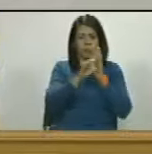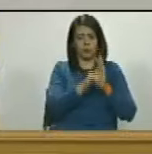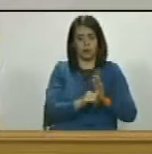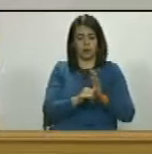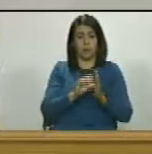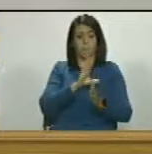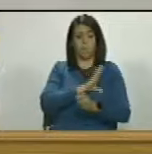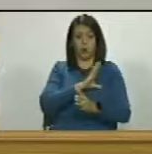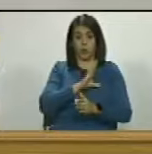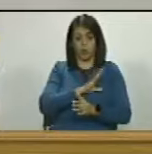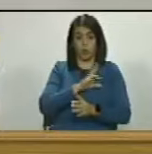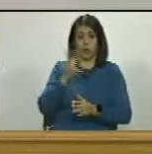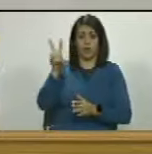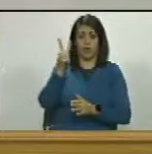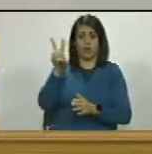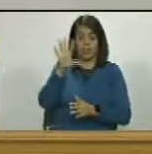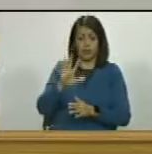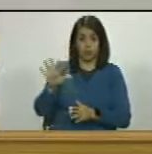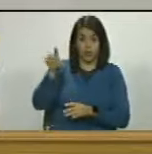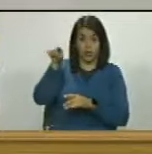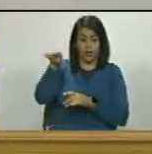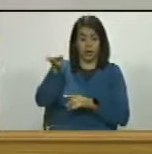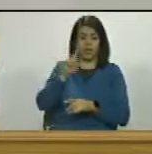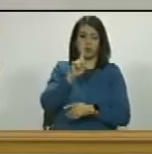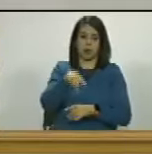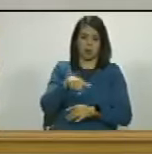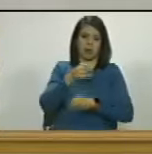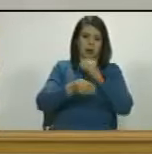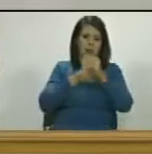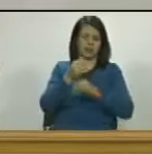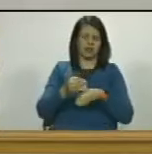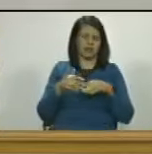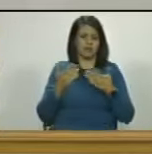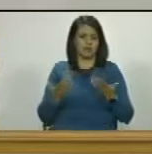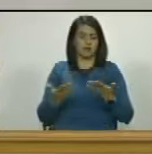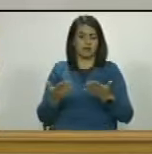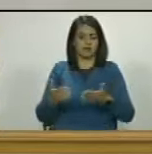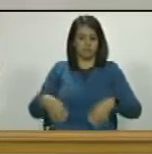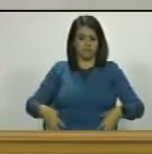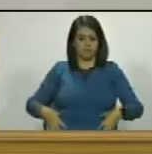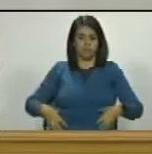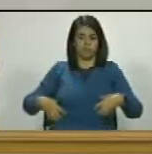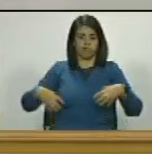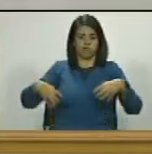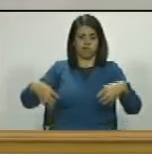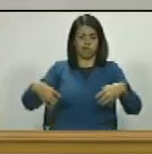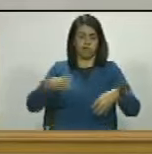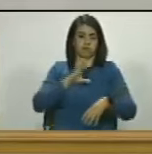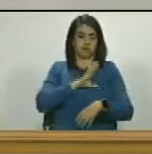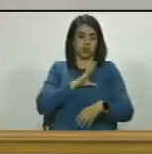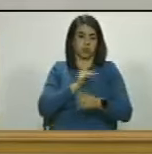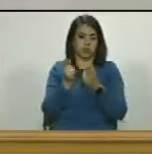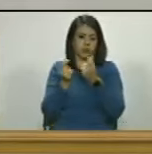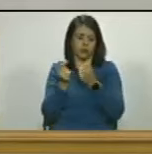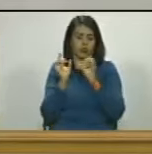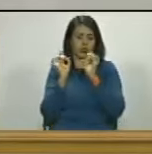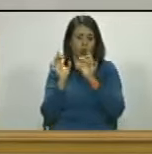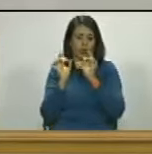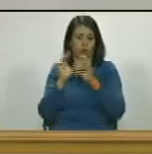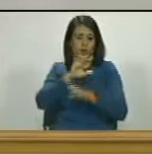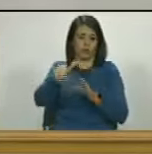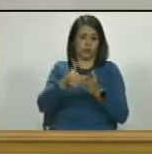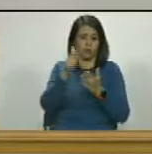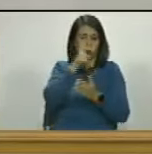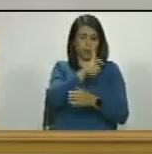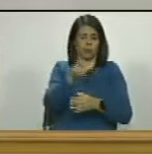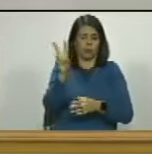bienes que pertenecen a la nación y al mismo tiempo para enriquecerse a costa del dolor de todo